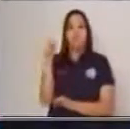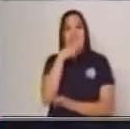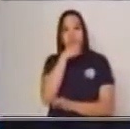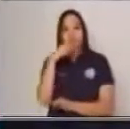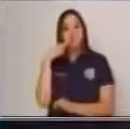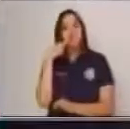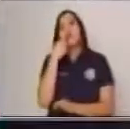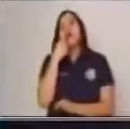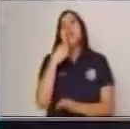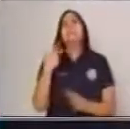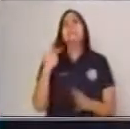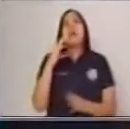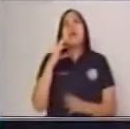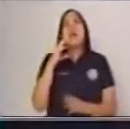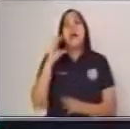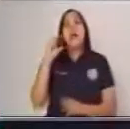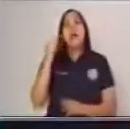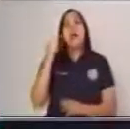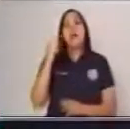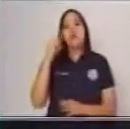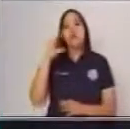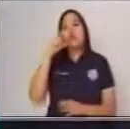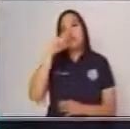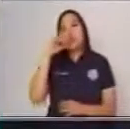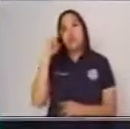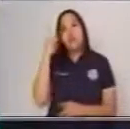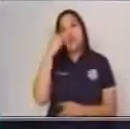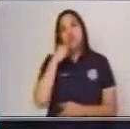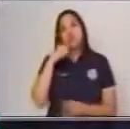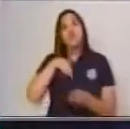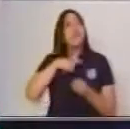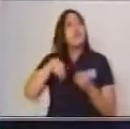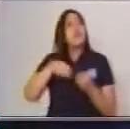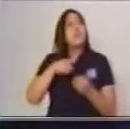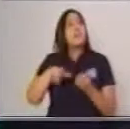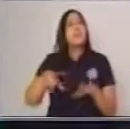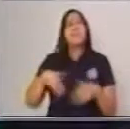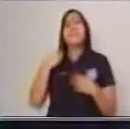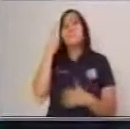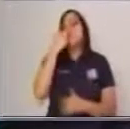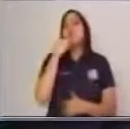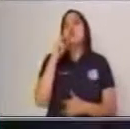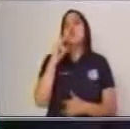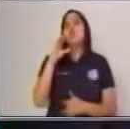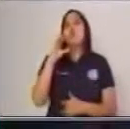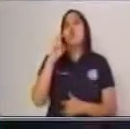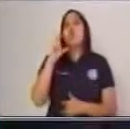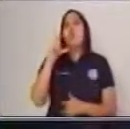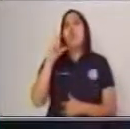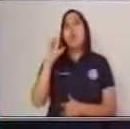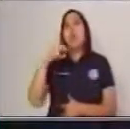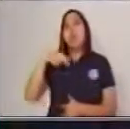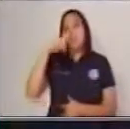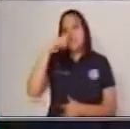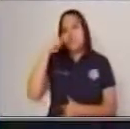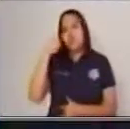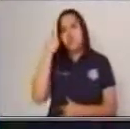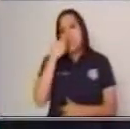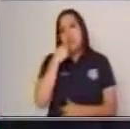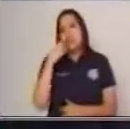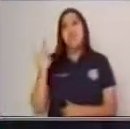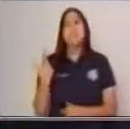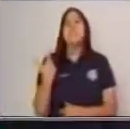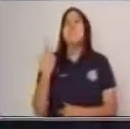rojo, dice, los cactus son de la familia de las suculentas. ¿A qué idea lo quieren o lo pueden ustedes